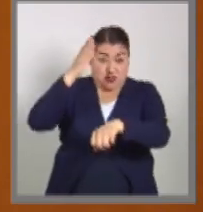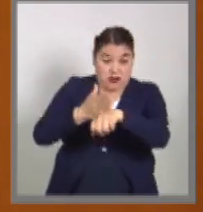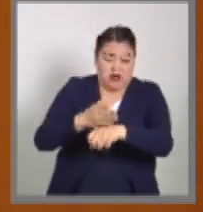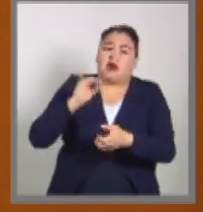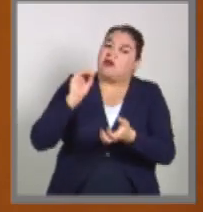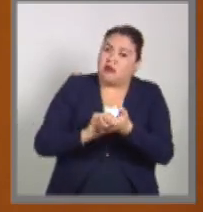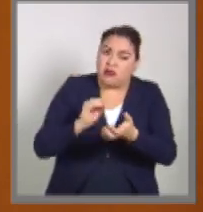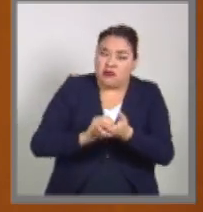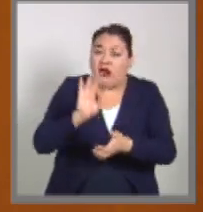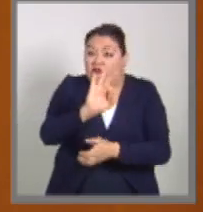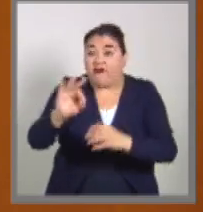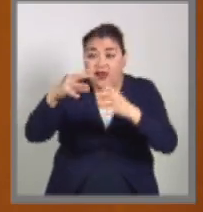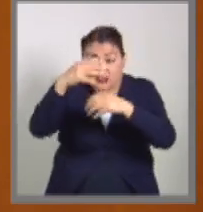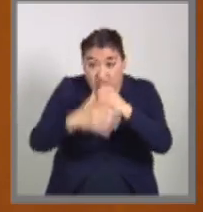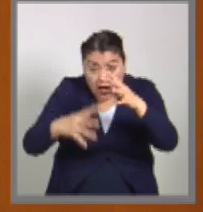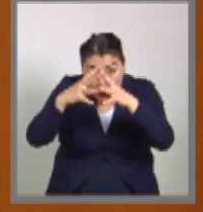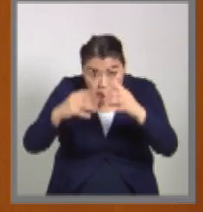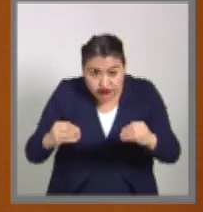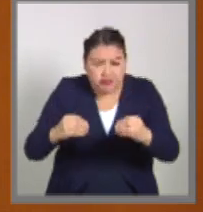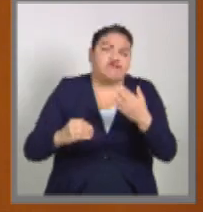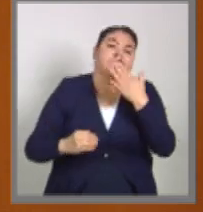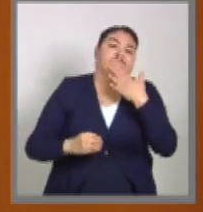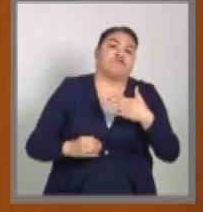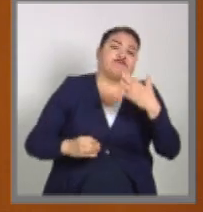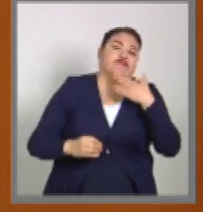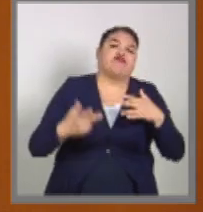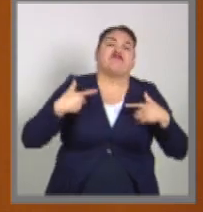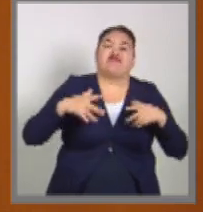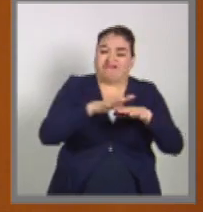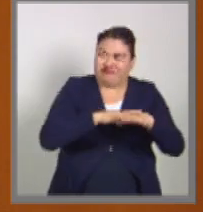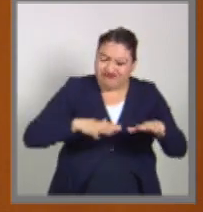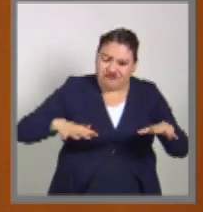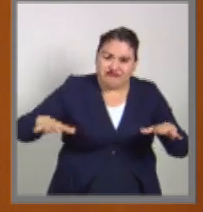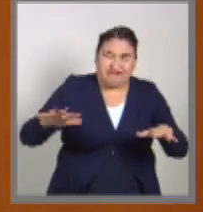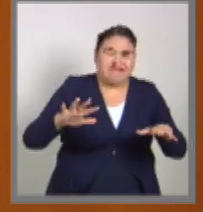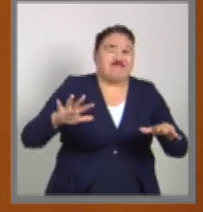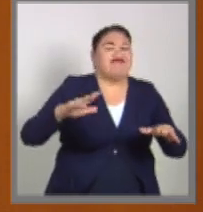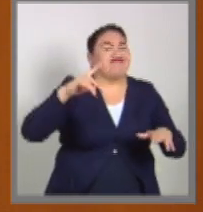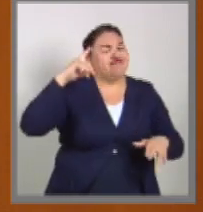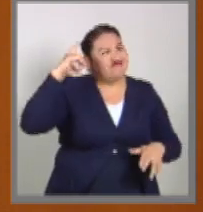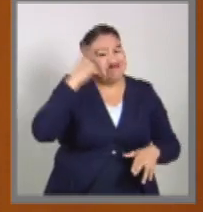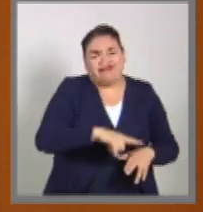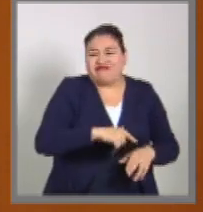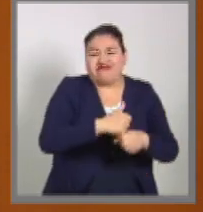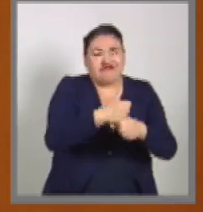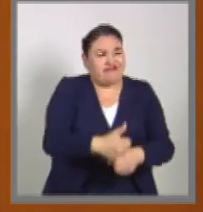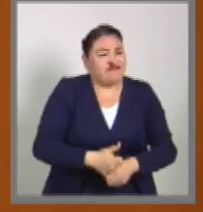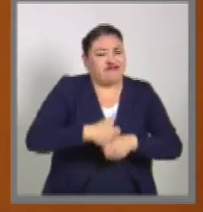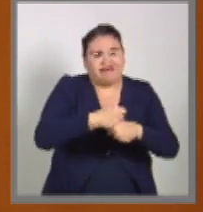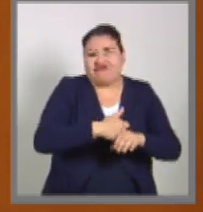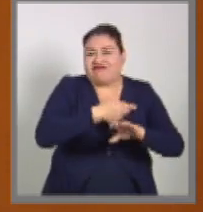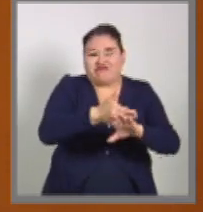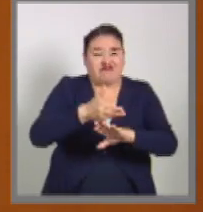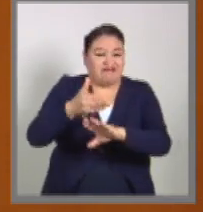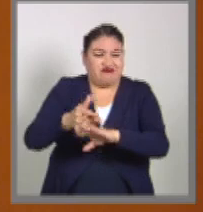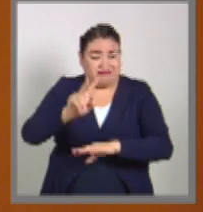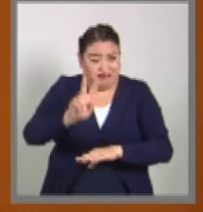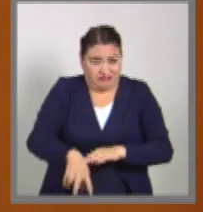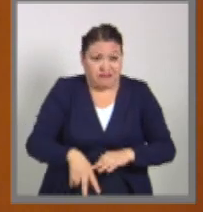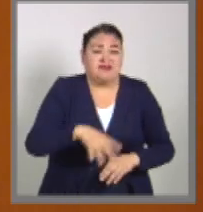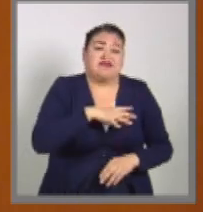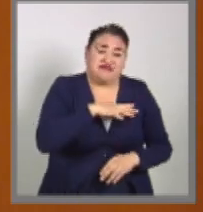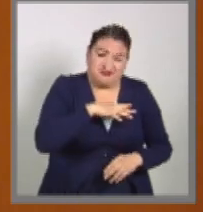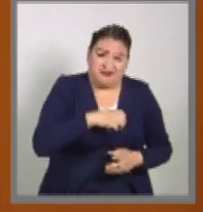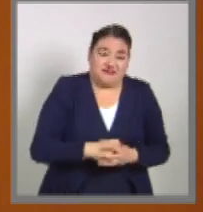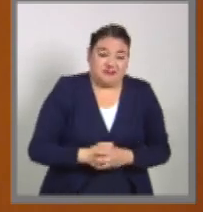continuo, es un delito que afecta a toda la población de manera grave. Encontramos que casi un